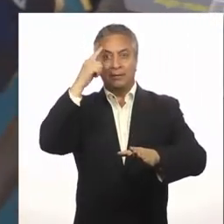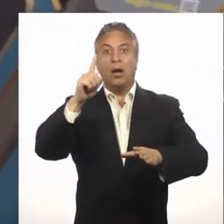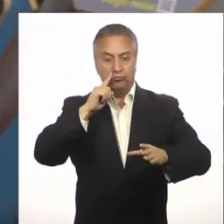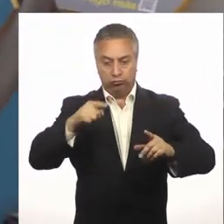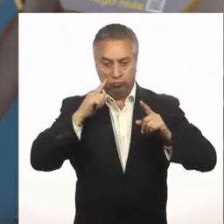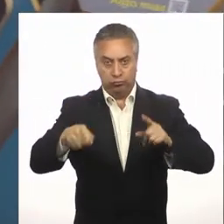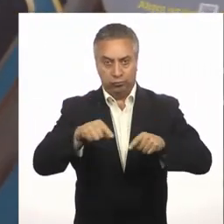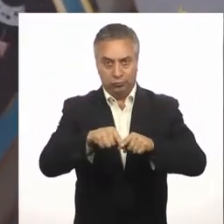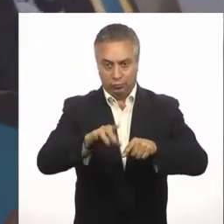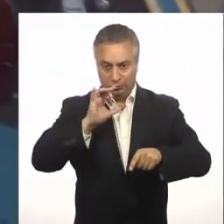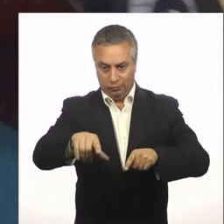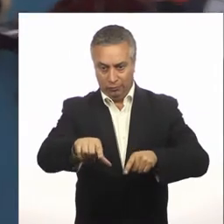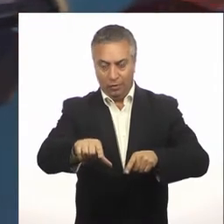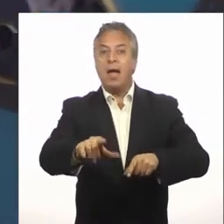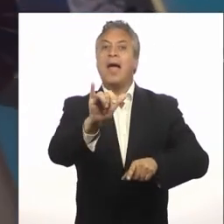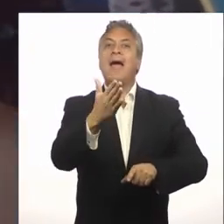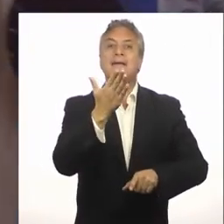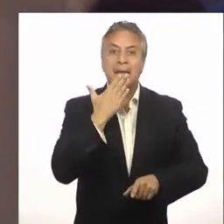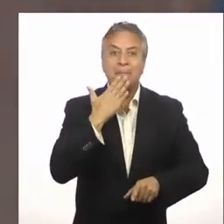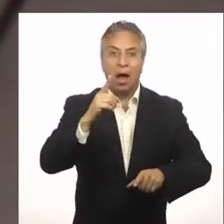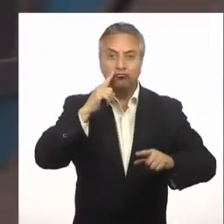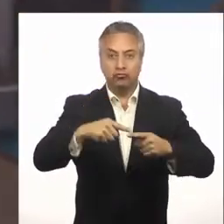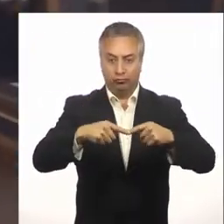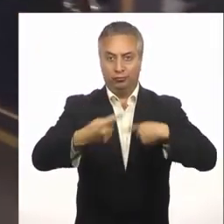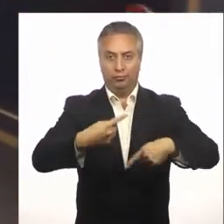y también tenemos taumatropos.